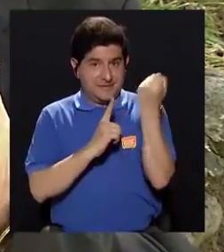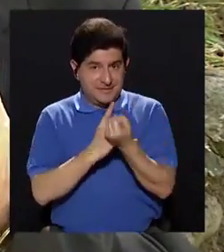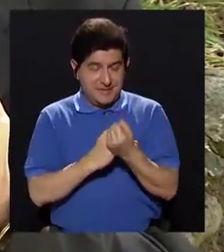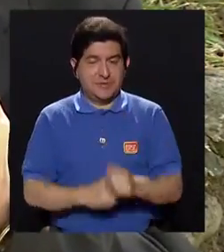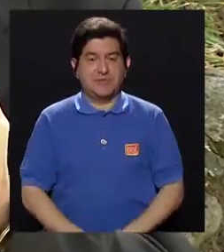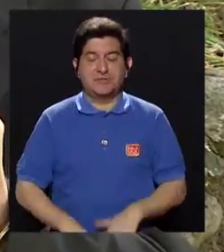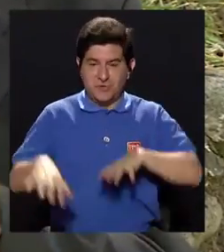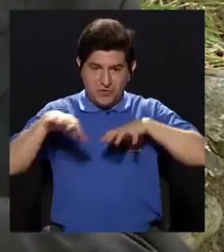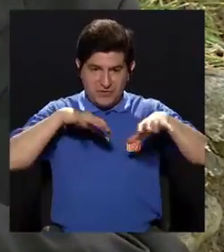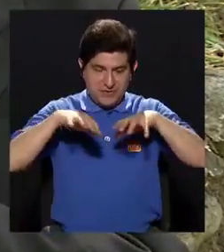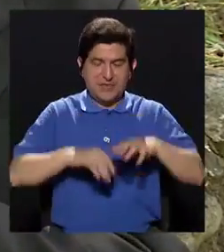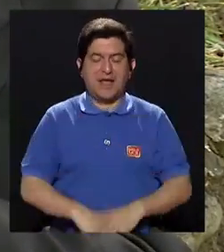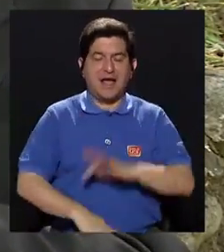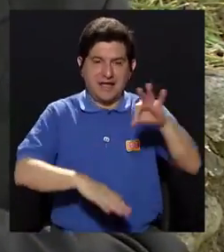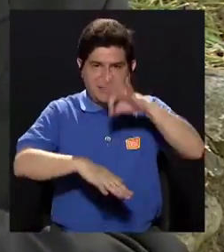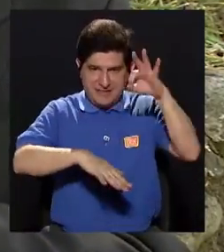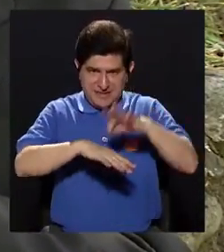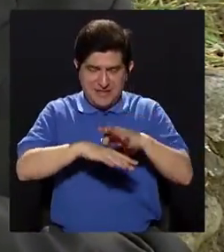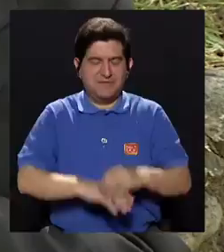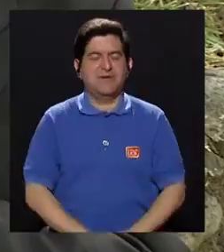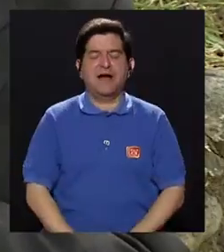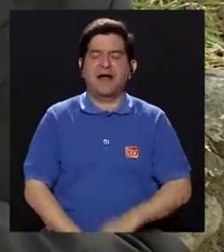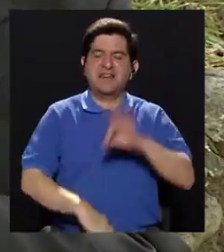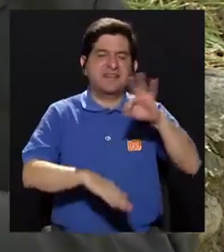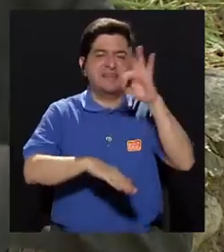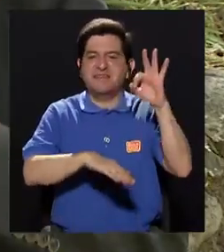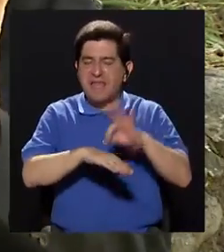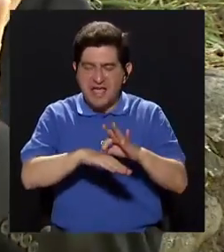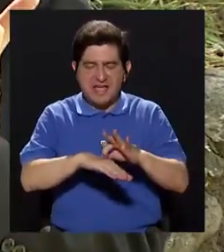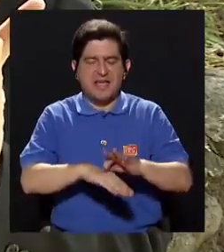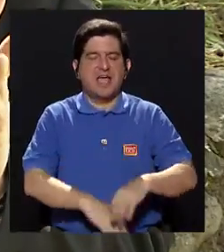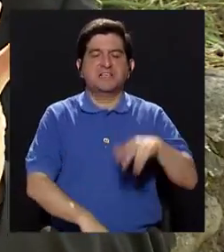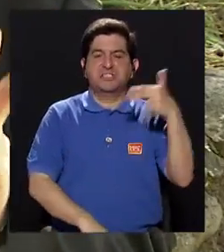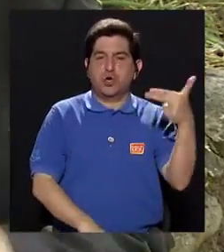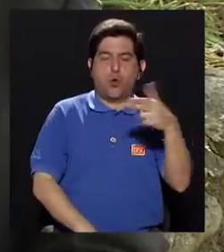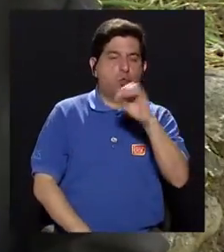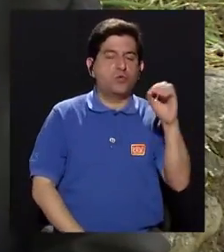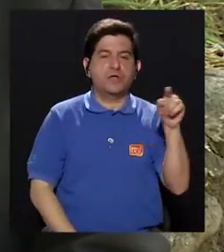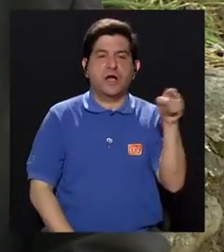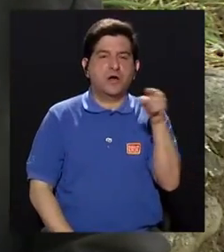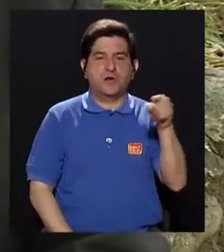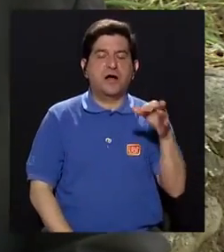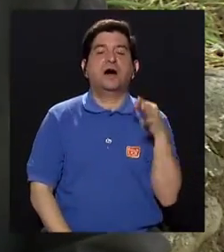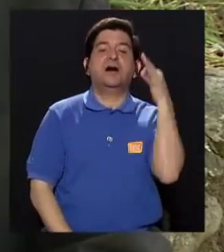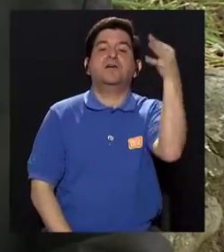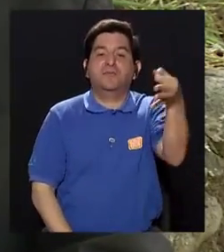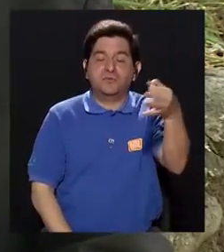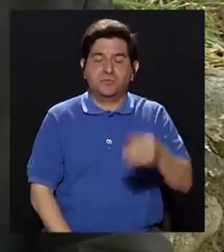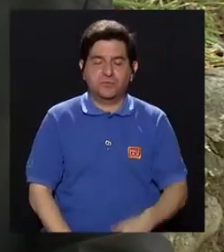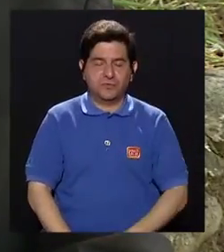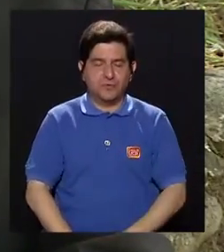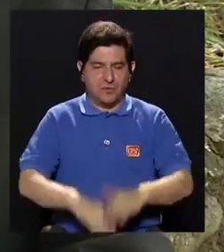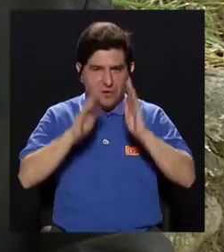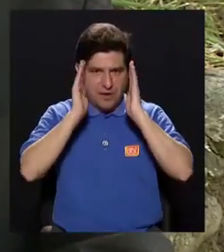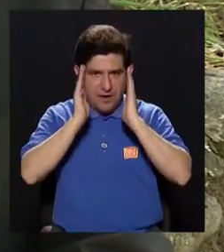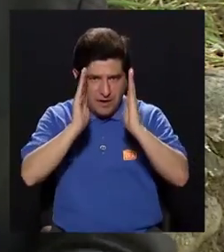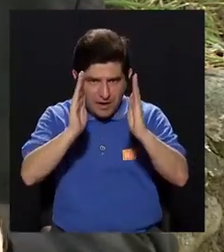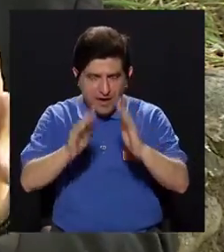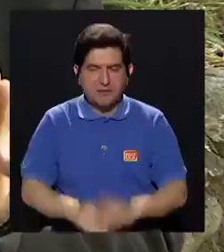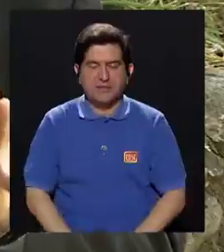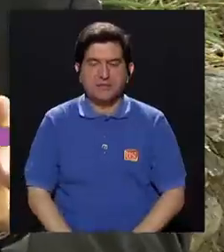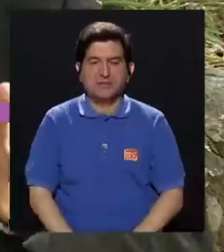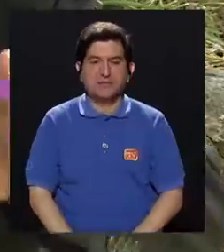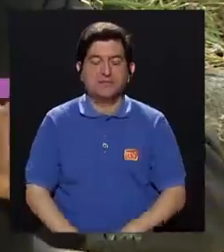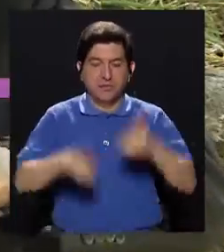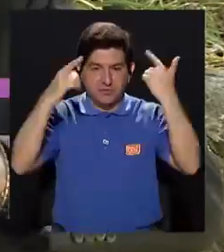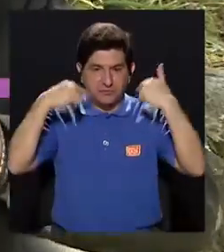situación de transmisión activa de dengue, chikungunya, y eventualmente zika cuando nos llegue, entonces aquí el tratamiento tiene que hacerse